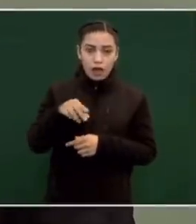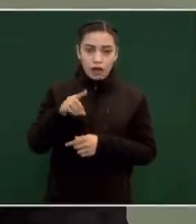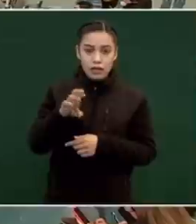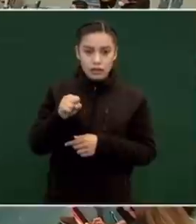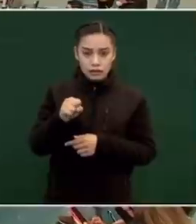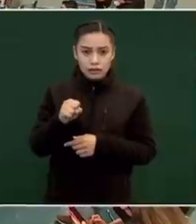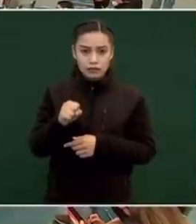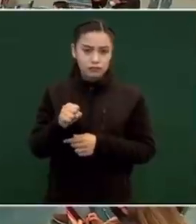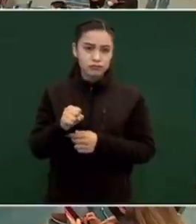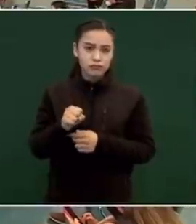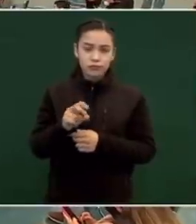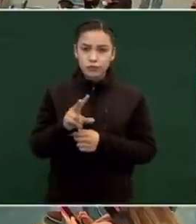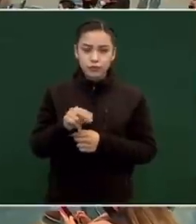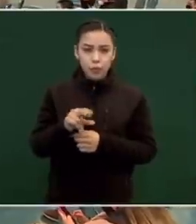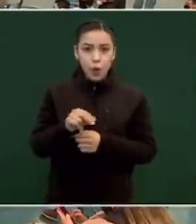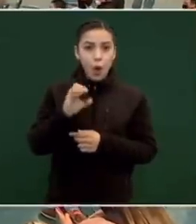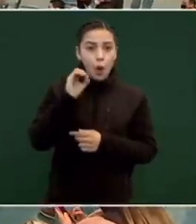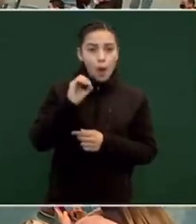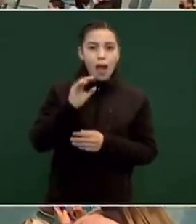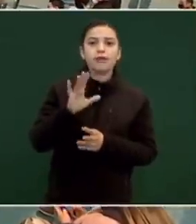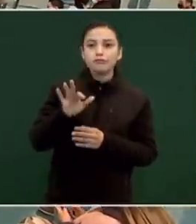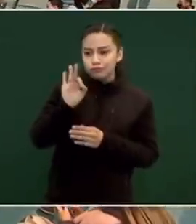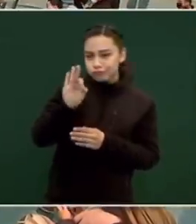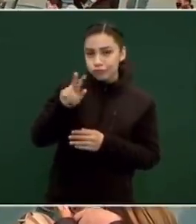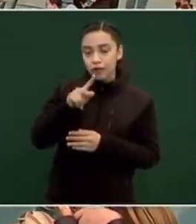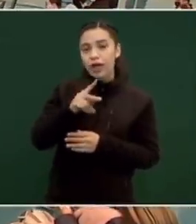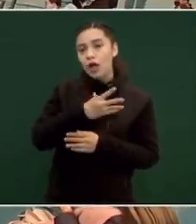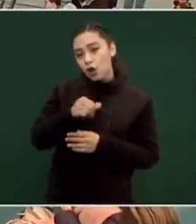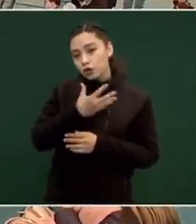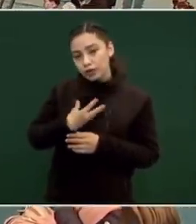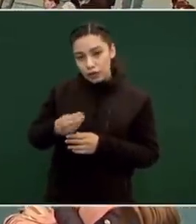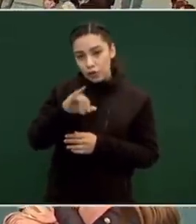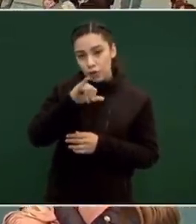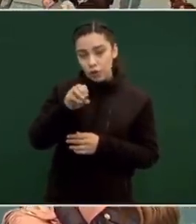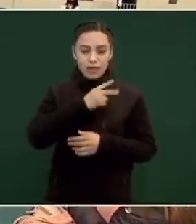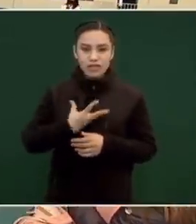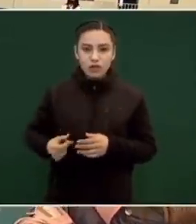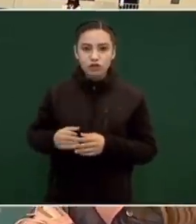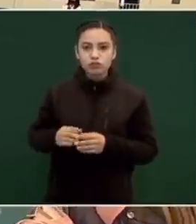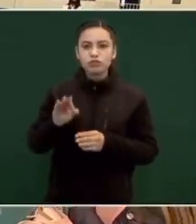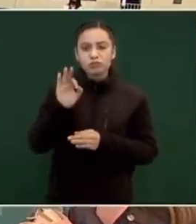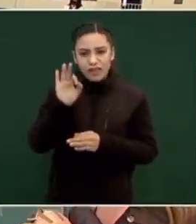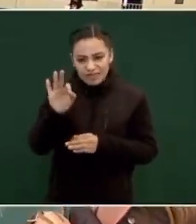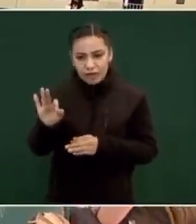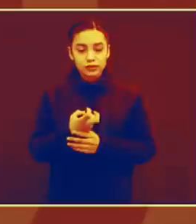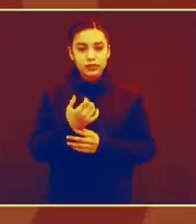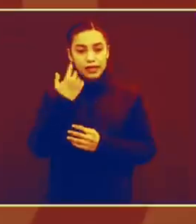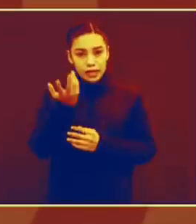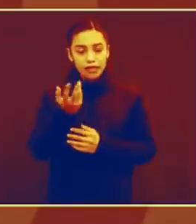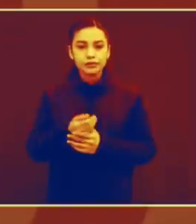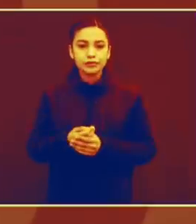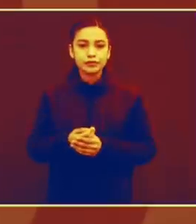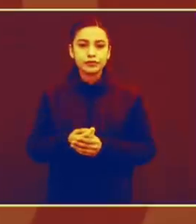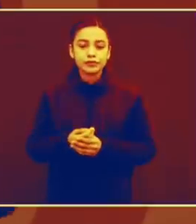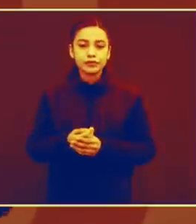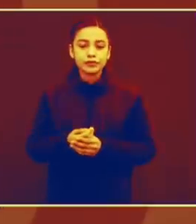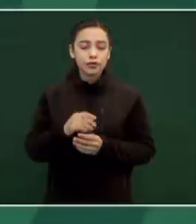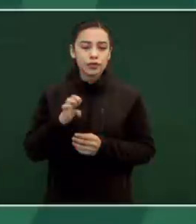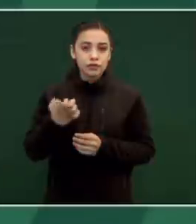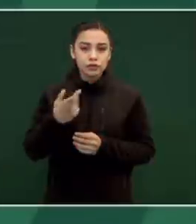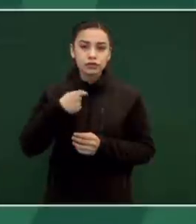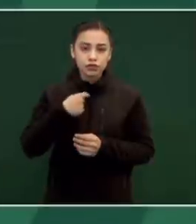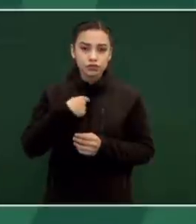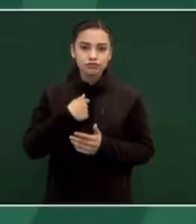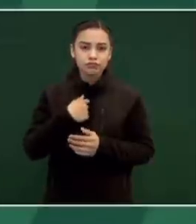Rocío, no es atacar a José Ramón porque su esposa rentó una casa en Houston, no es a mis hijos, es a mí. Ahora sí que tomo nota,